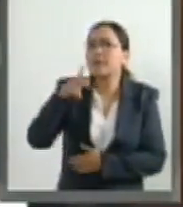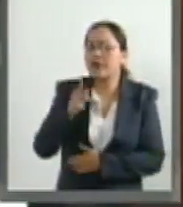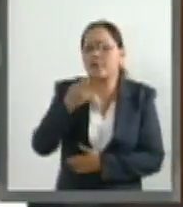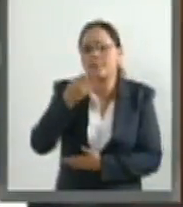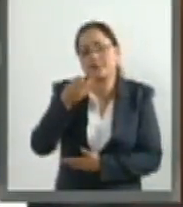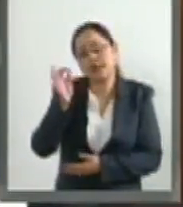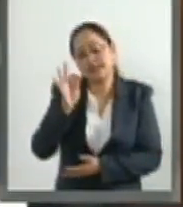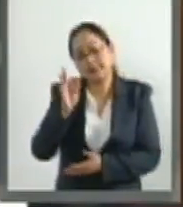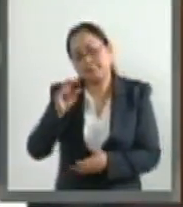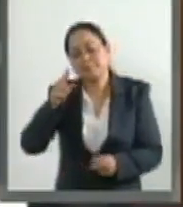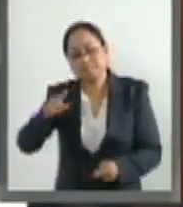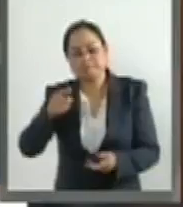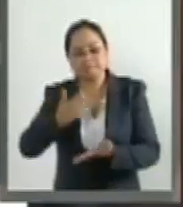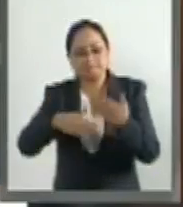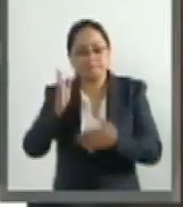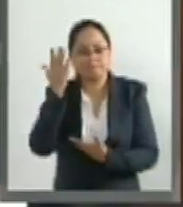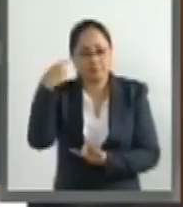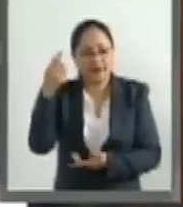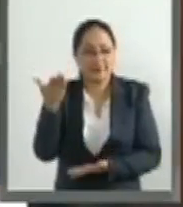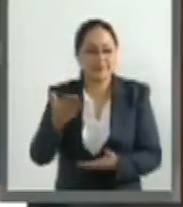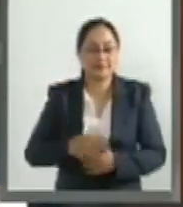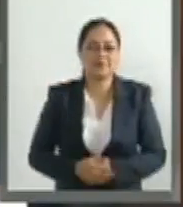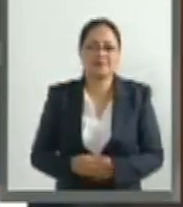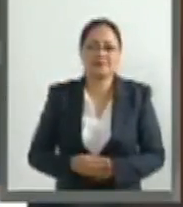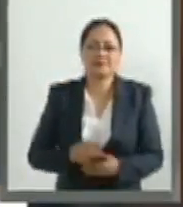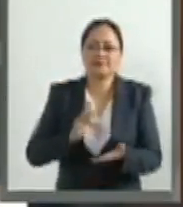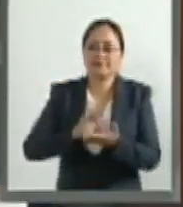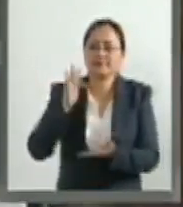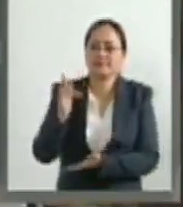mucha falta. Mucho éxito. Gracias, senadora Cristina Díaz.